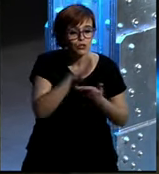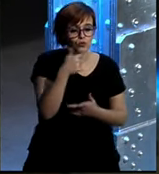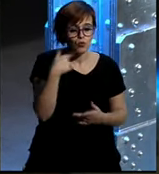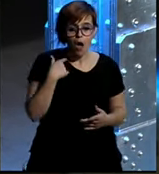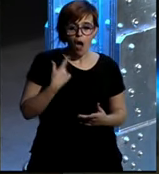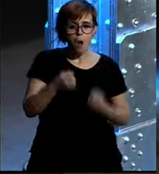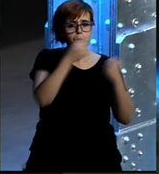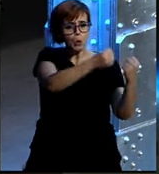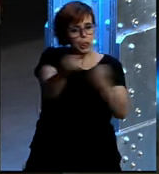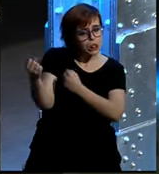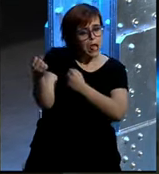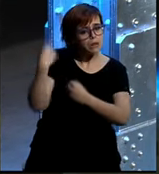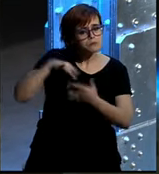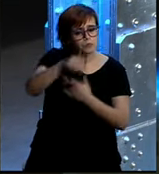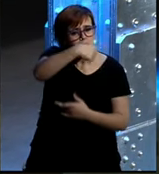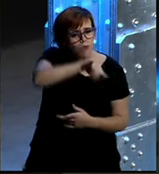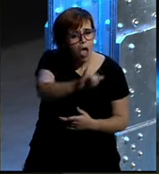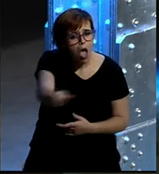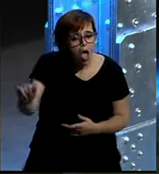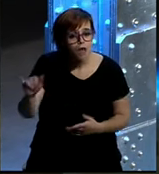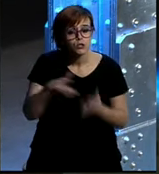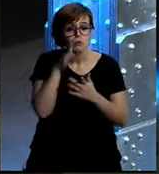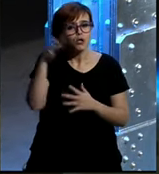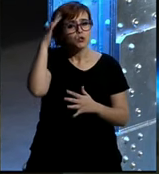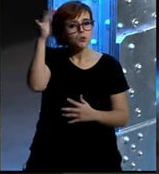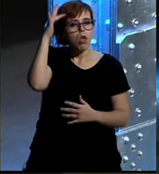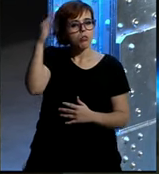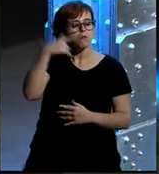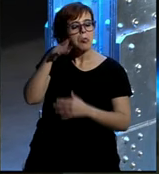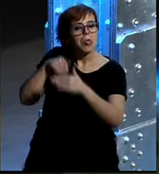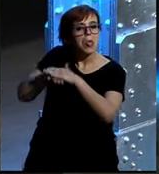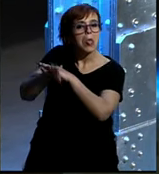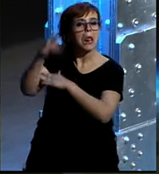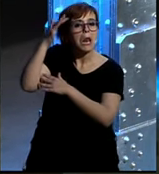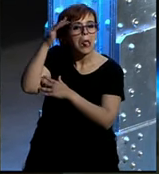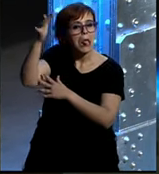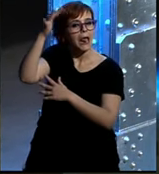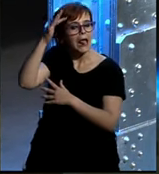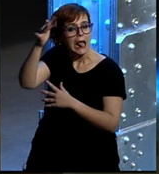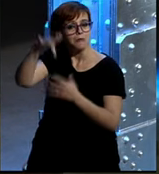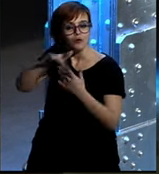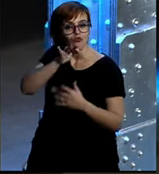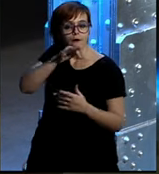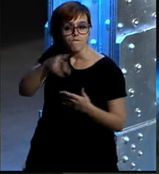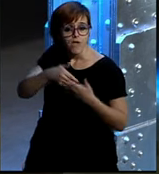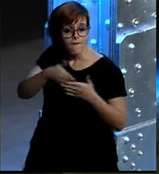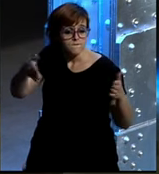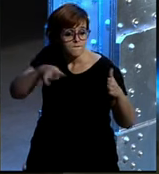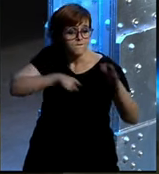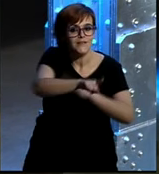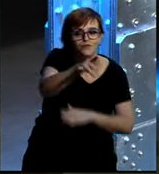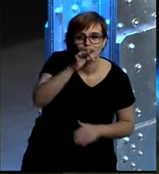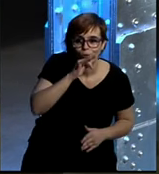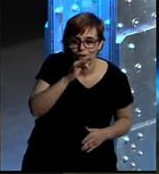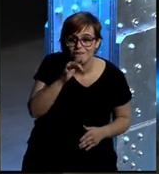potencial de poder hacer en realidad unos sueños que a lo mejor tenéis ahí tenéis ahí en vuestro interior pero no sois capaces de desarrollar